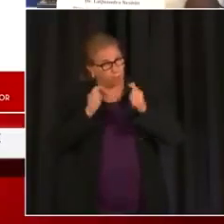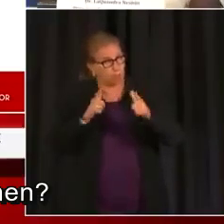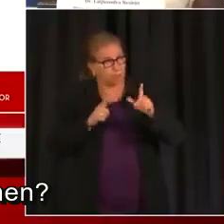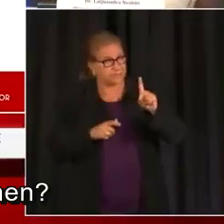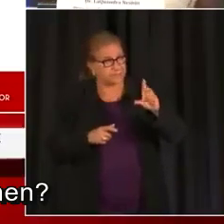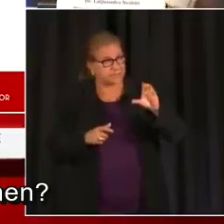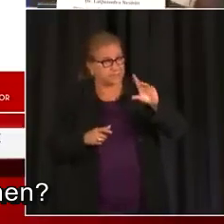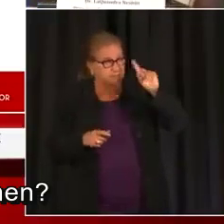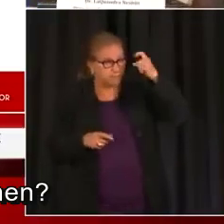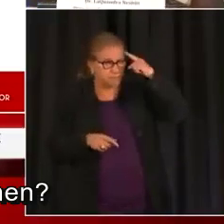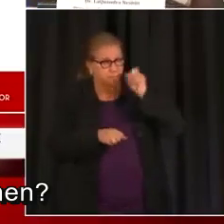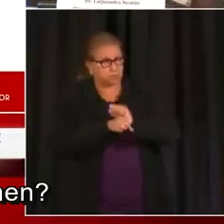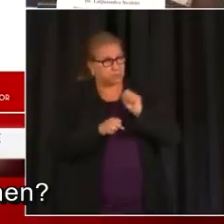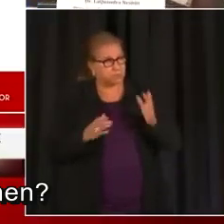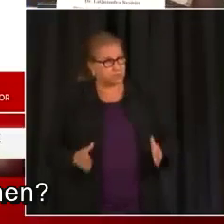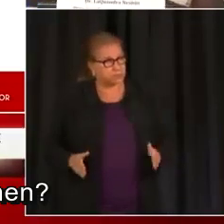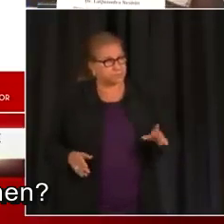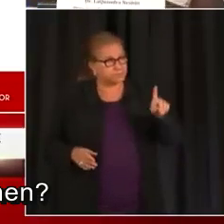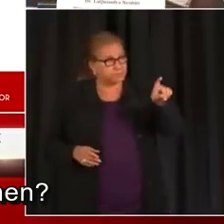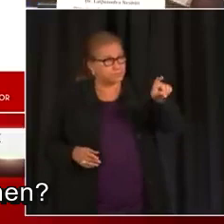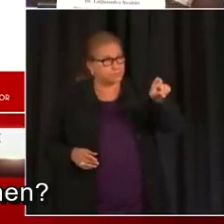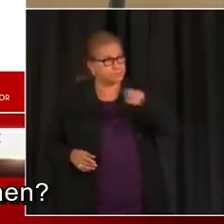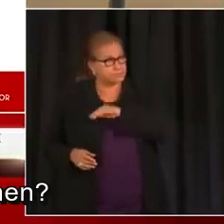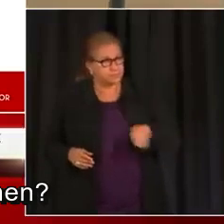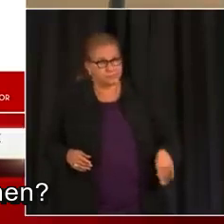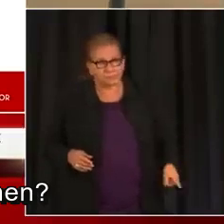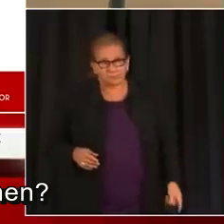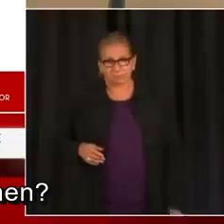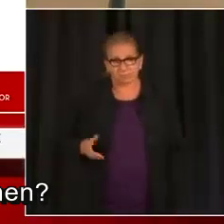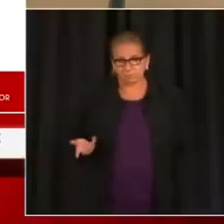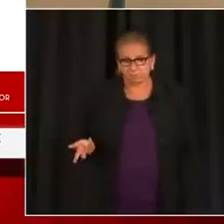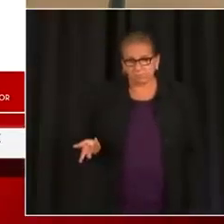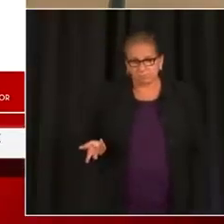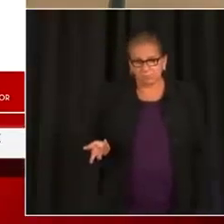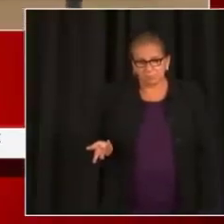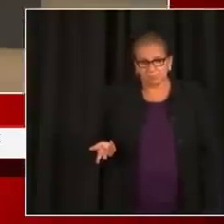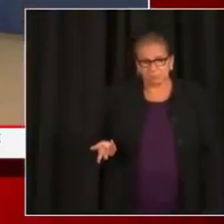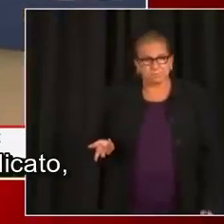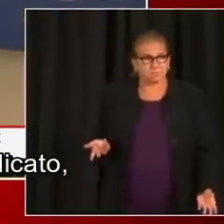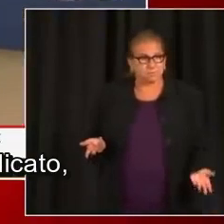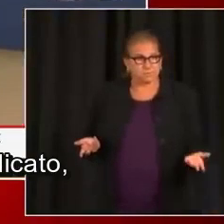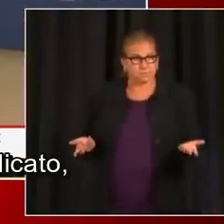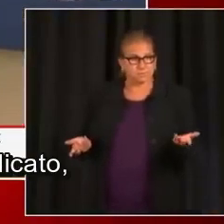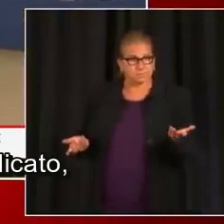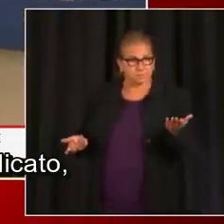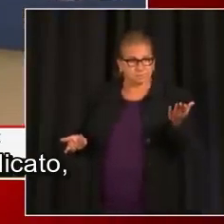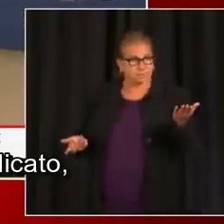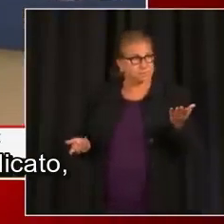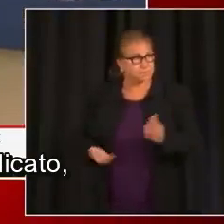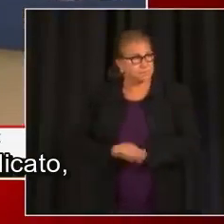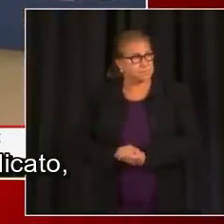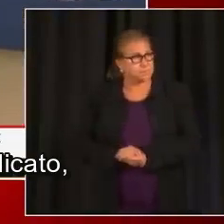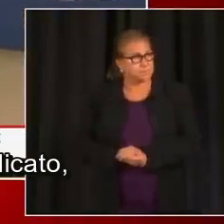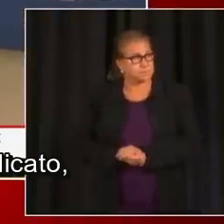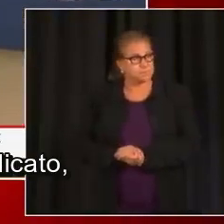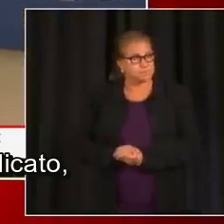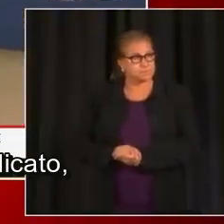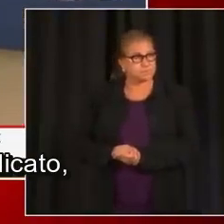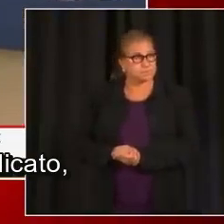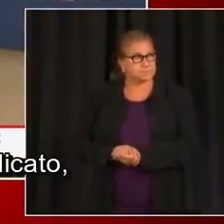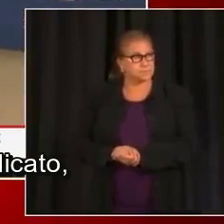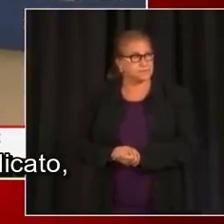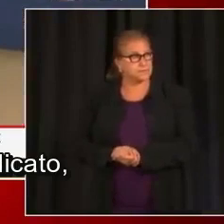va a ser un requisito para los empleados del gobierno que se vacunen para, no sé, lidiando con los